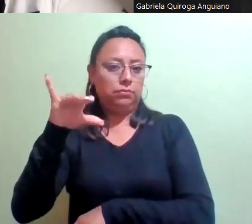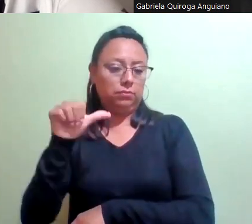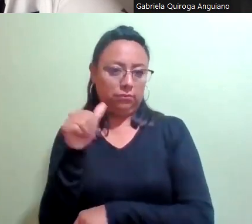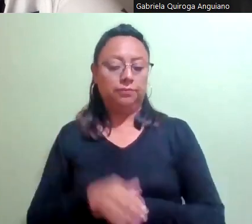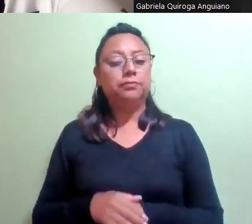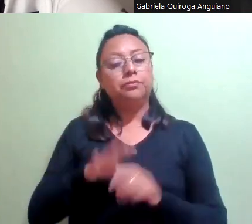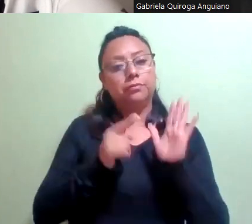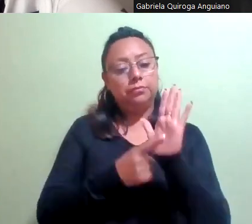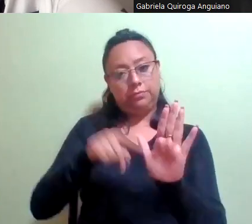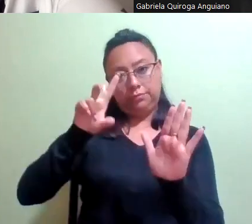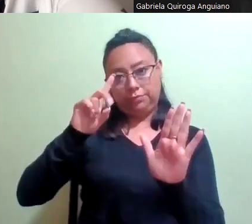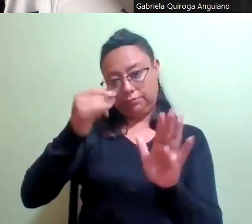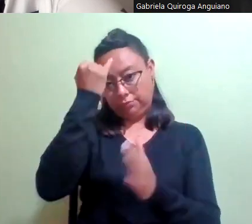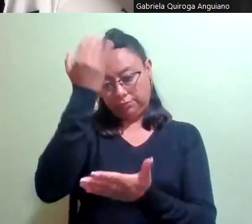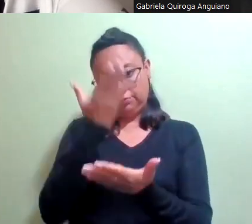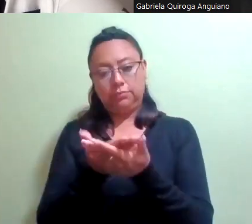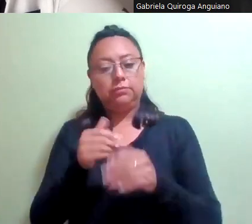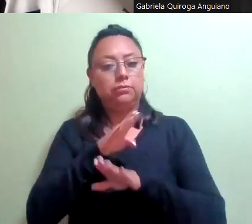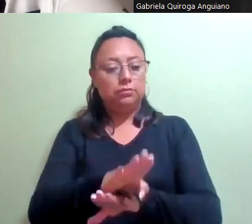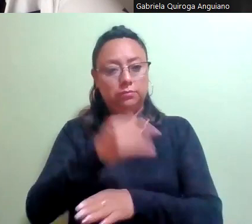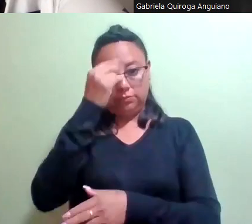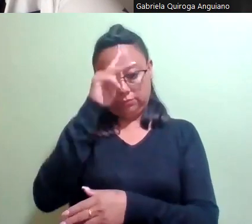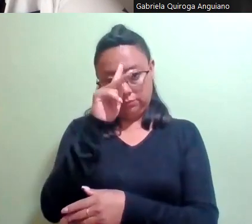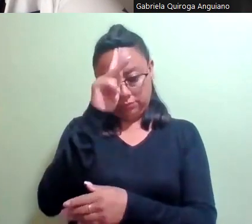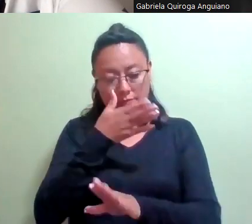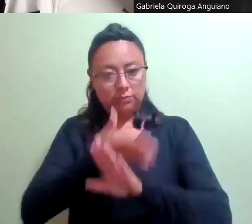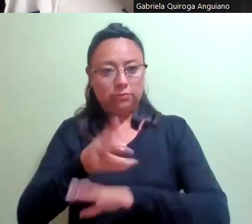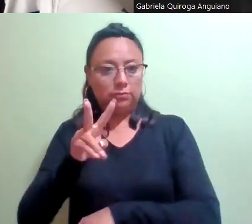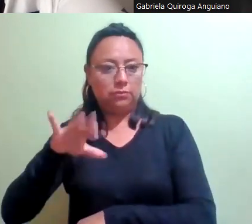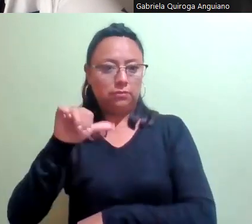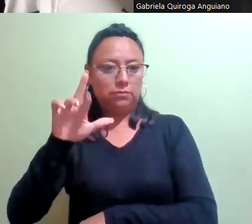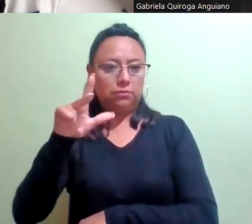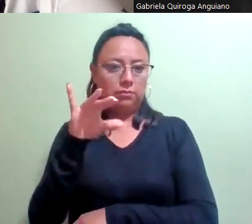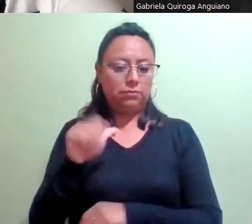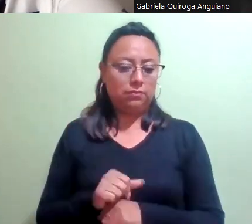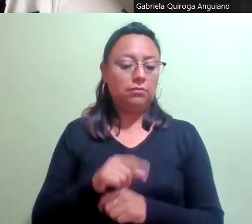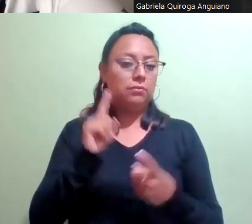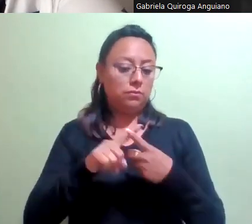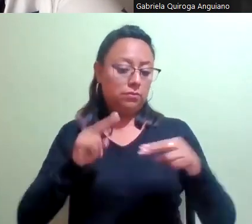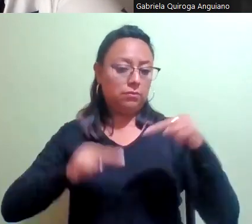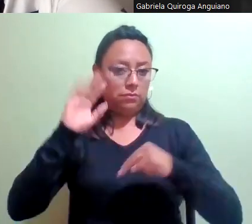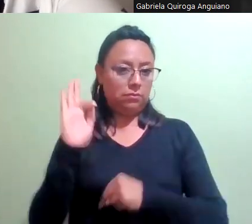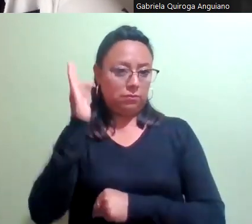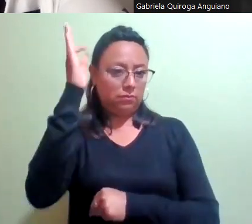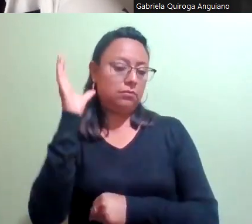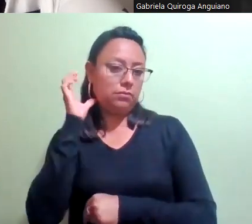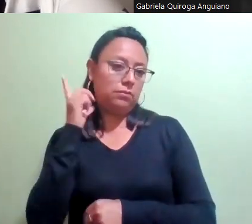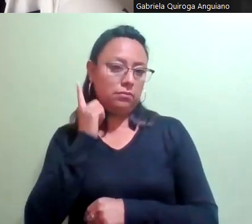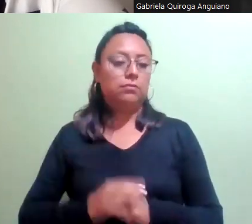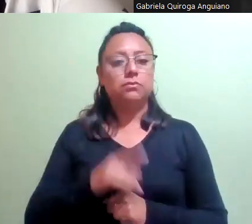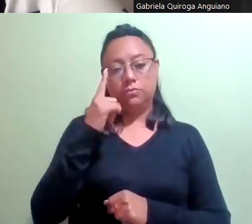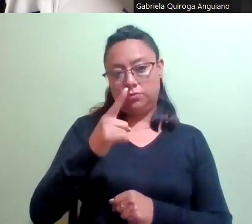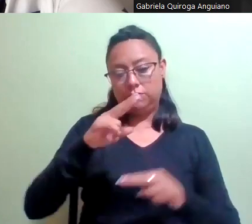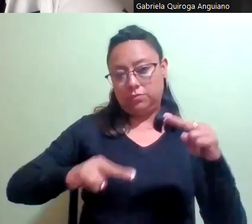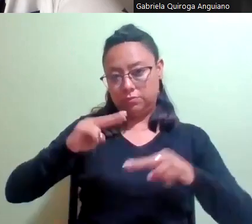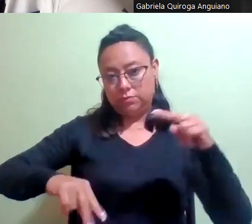iniciativas en treinta estados sobre violencia vicaria, una a nivel federal en la Cámara de Diputados y una a nivel federal en la Cámara de Senadores. La ley